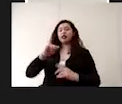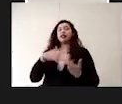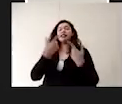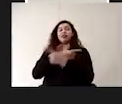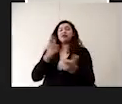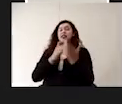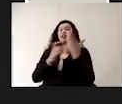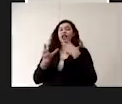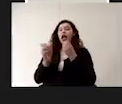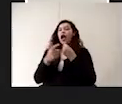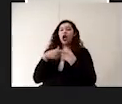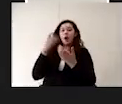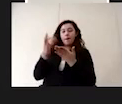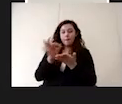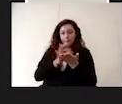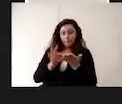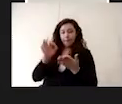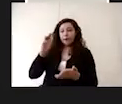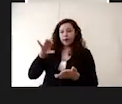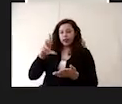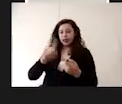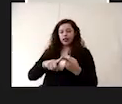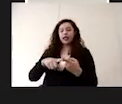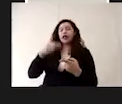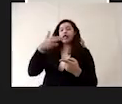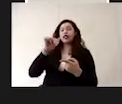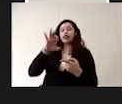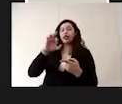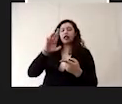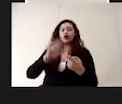químicas, minerales, principalmente el hierro y el manganeso.